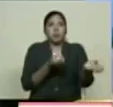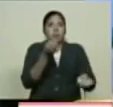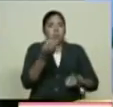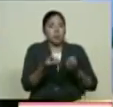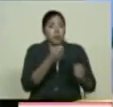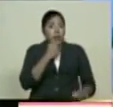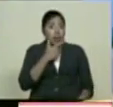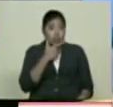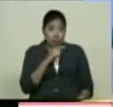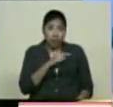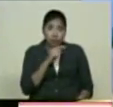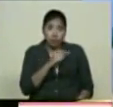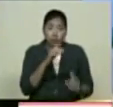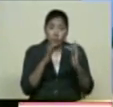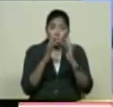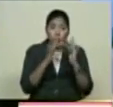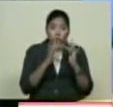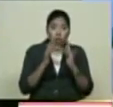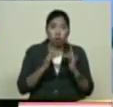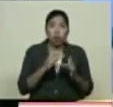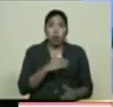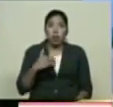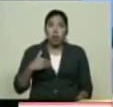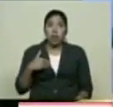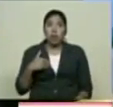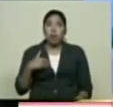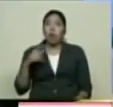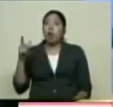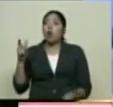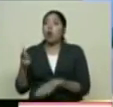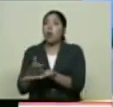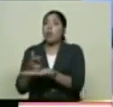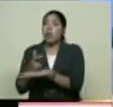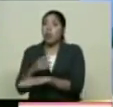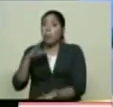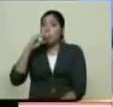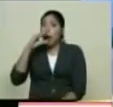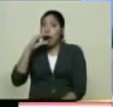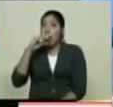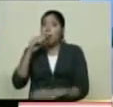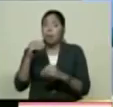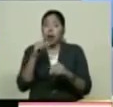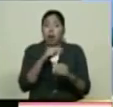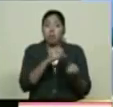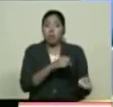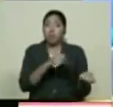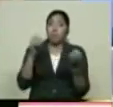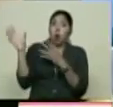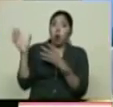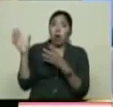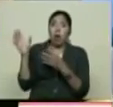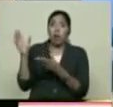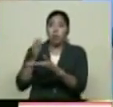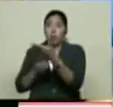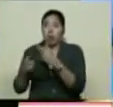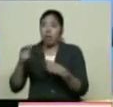Para Ponernos en contacto Pues con el gobernador Del estado Miranda Para ver la posibilidad También de exportar ¿No? Porque